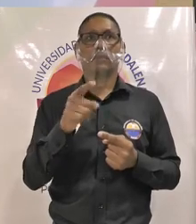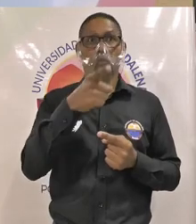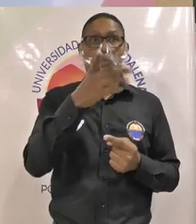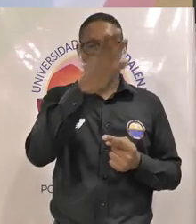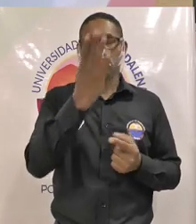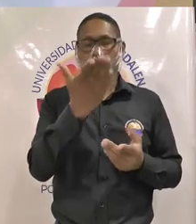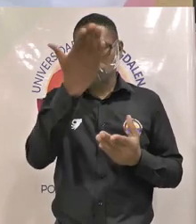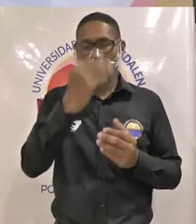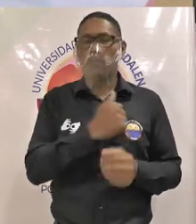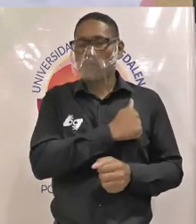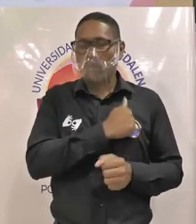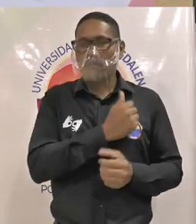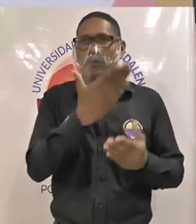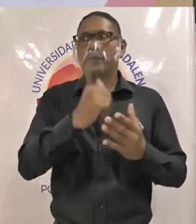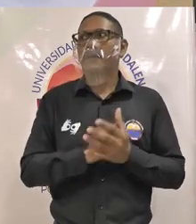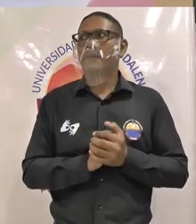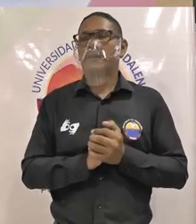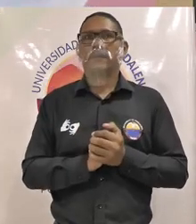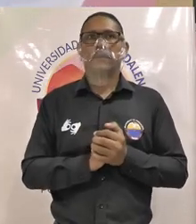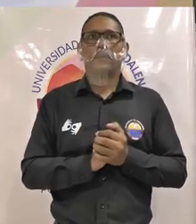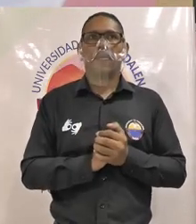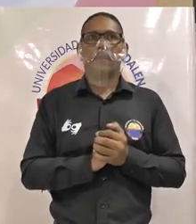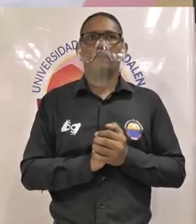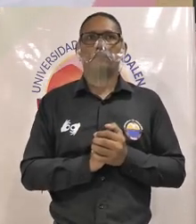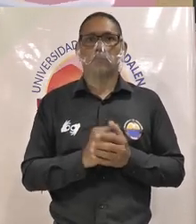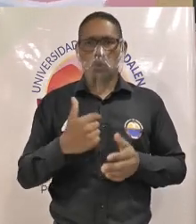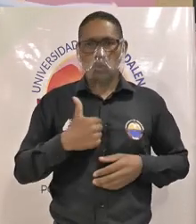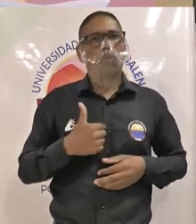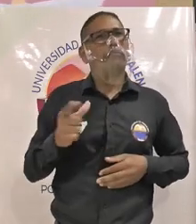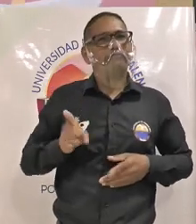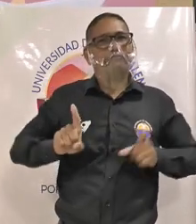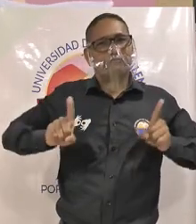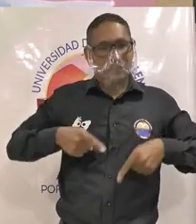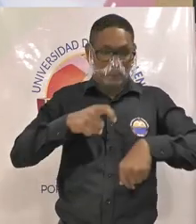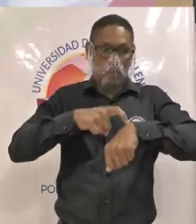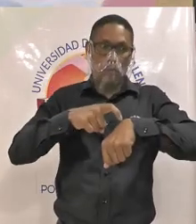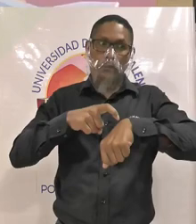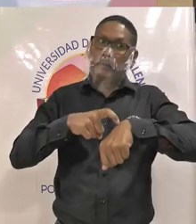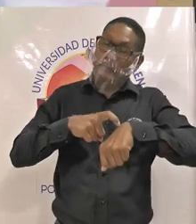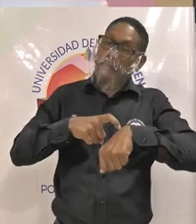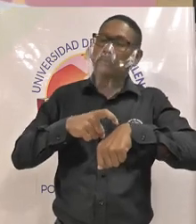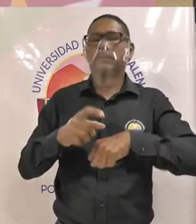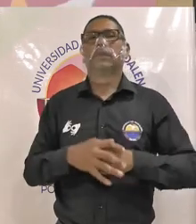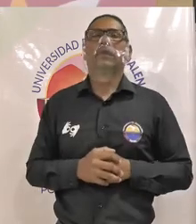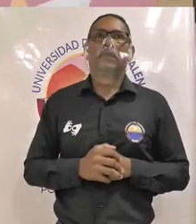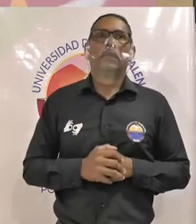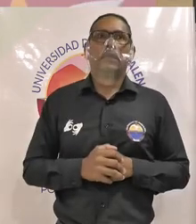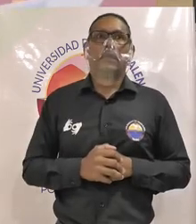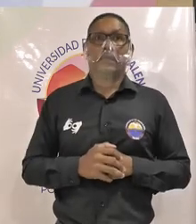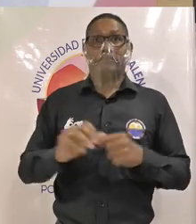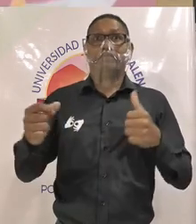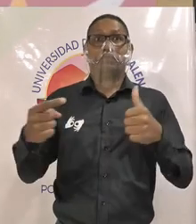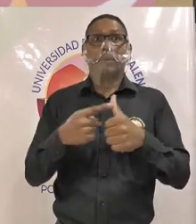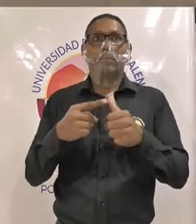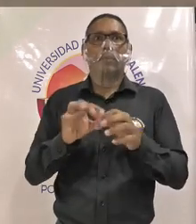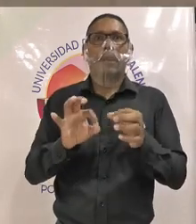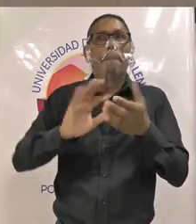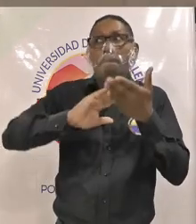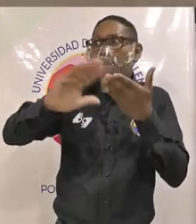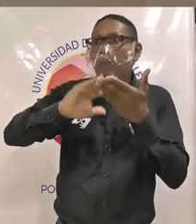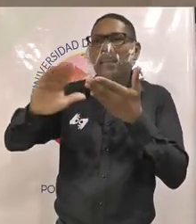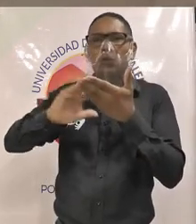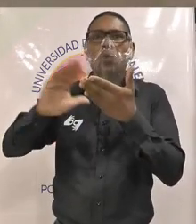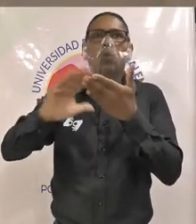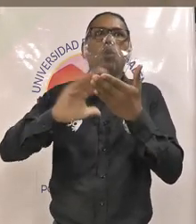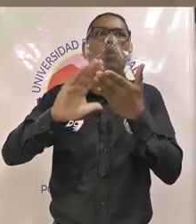representación de ambos ok seré de pronto un poco breve porque el espacio es muy corto primero que todo excusarme ante toda la